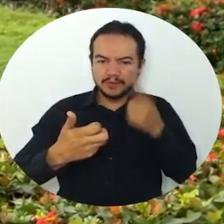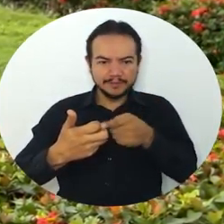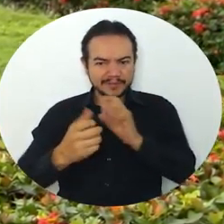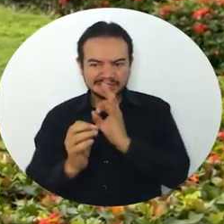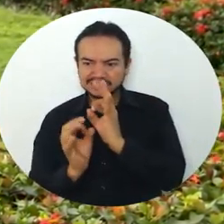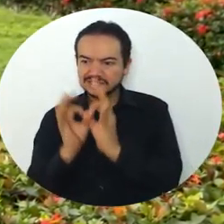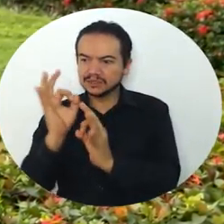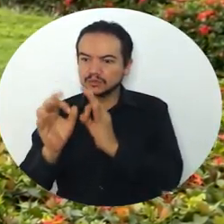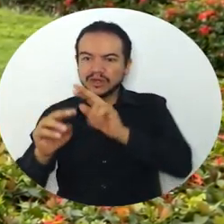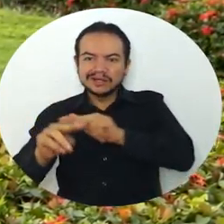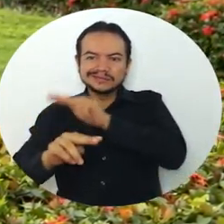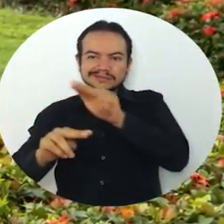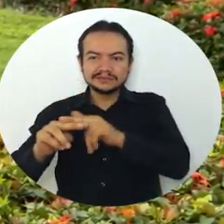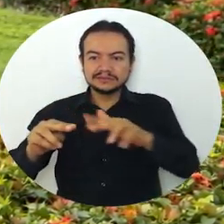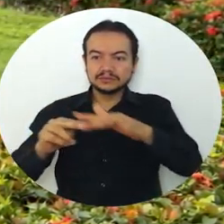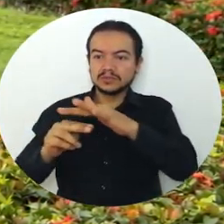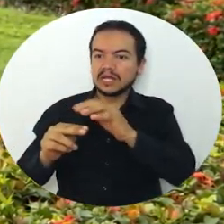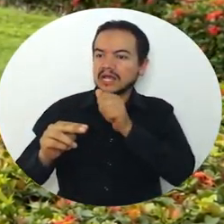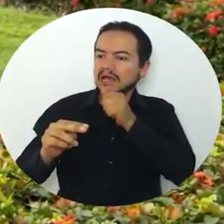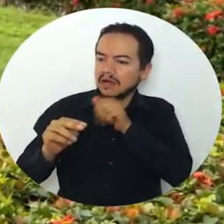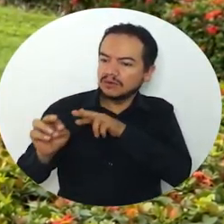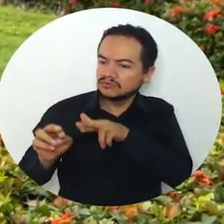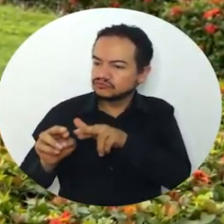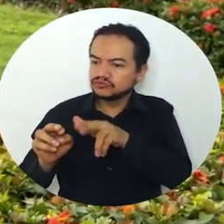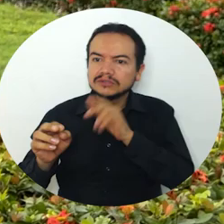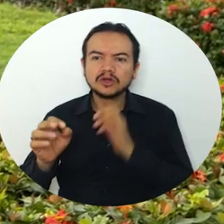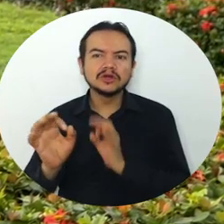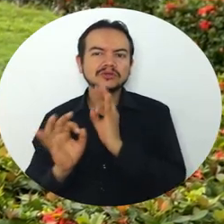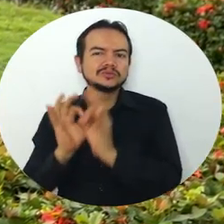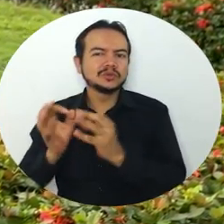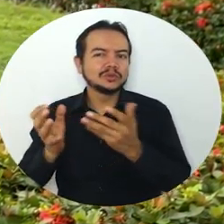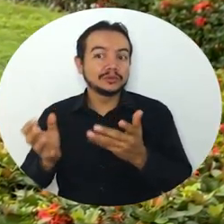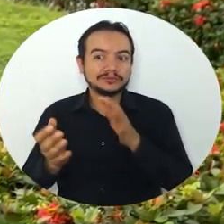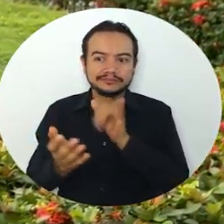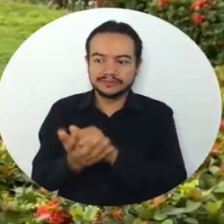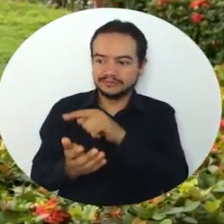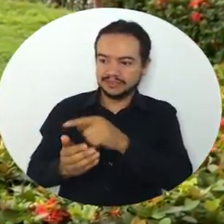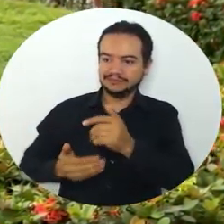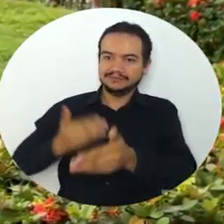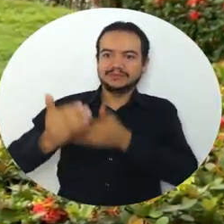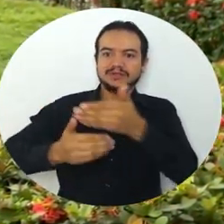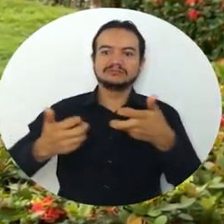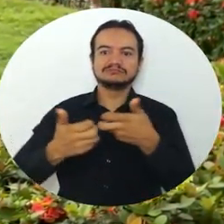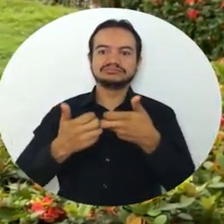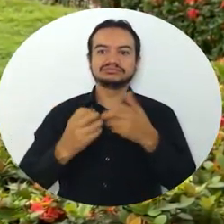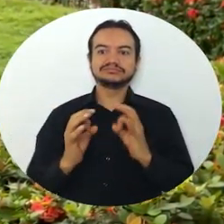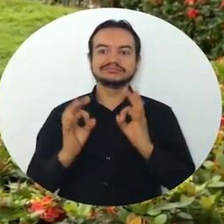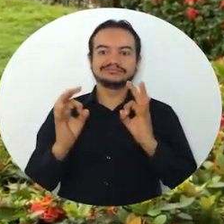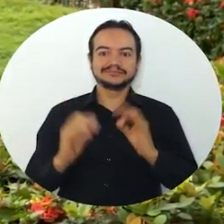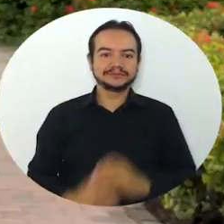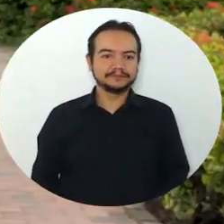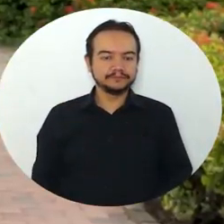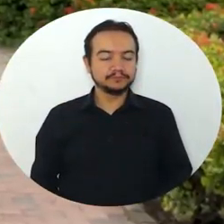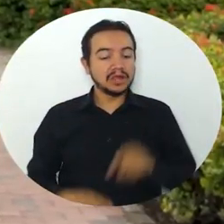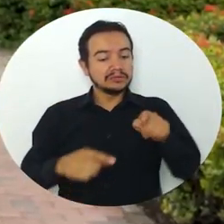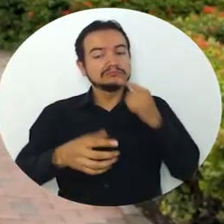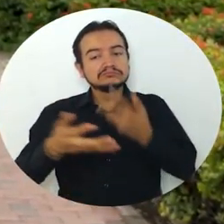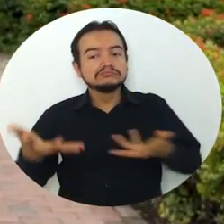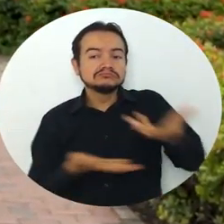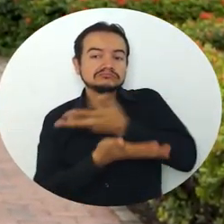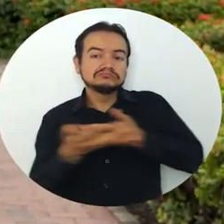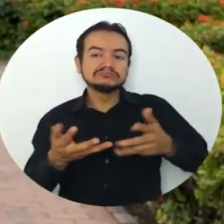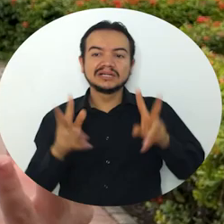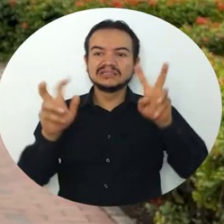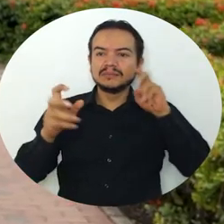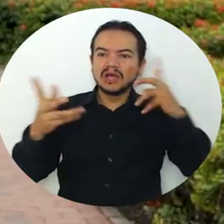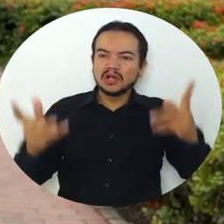tiene el cuidado del medio ambiente, el cuidado del agua, precisamente para que este proceso se pueda dar de la mejor manera. Un conversatorio en